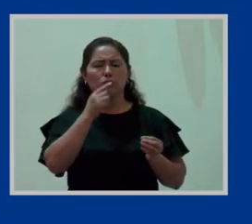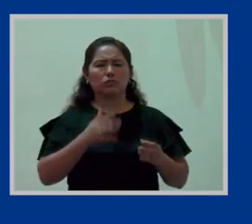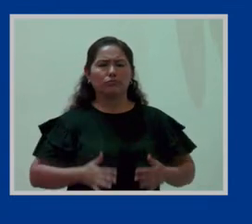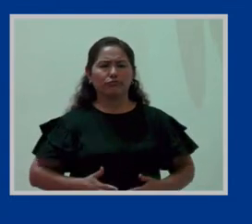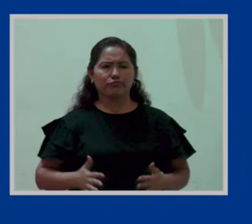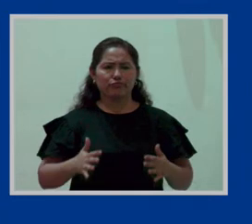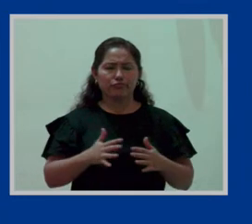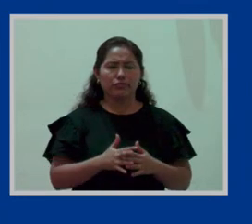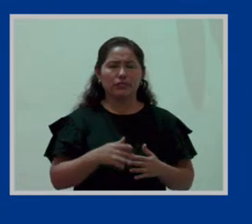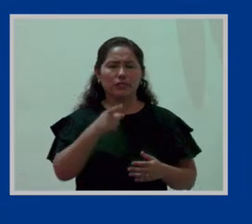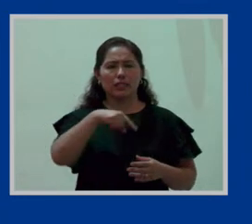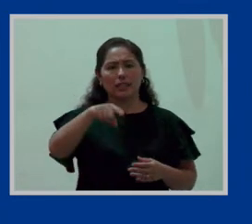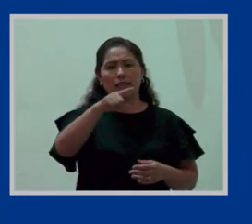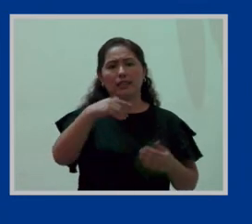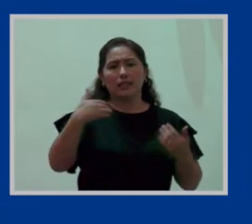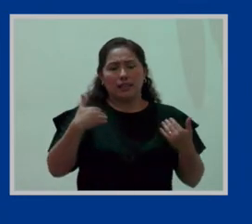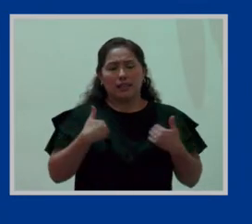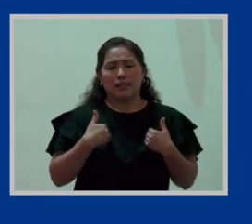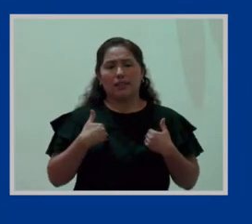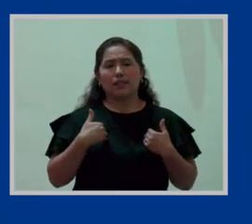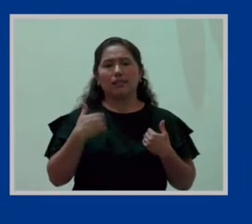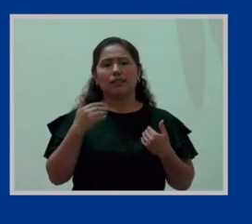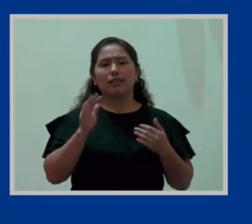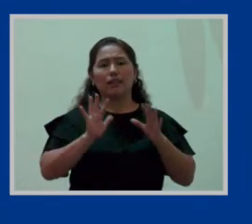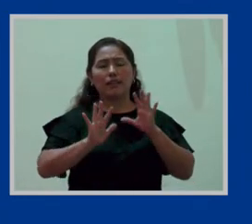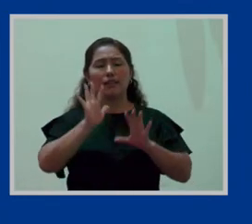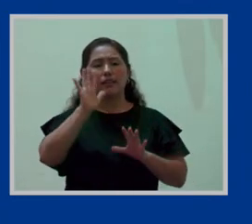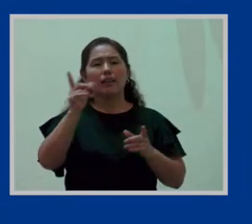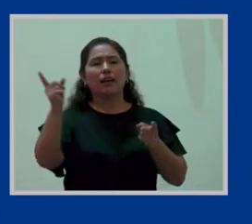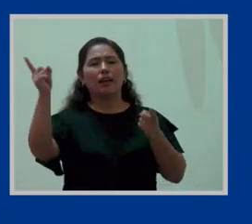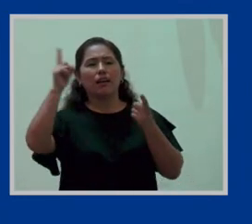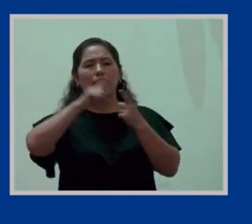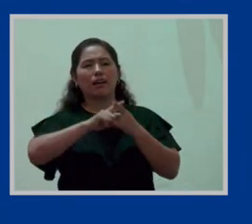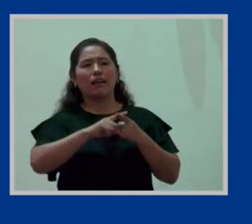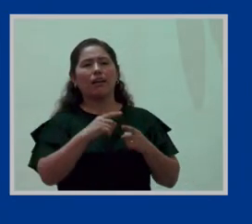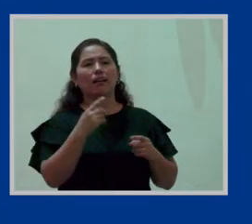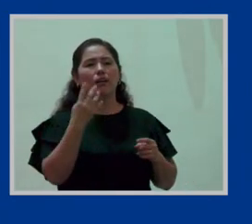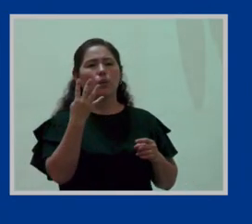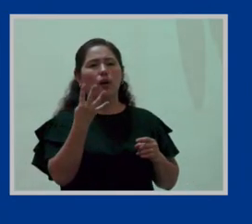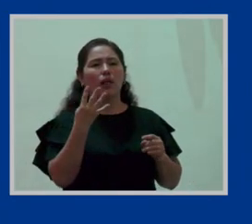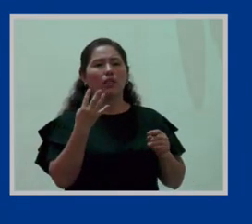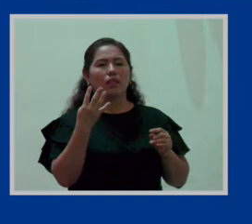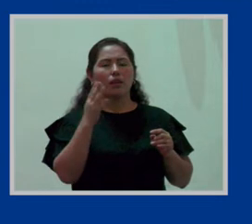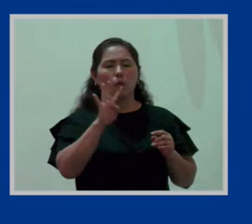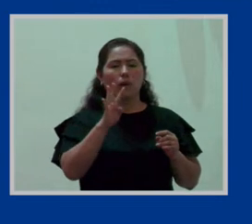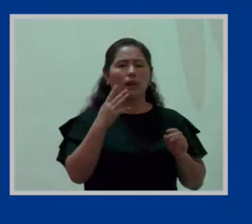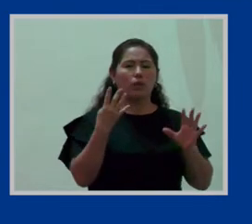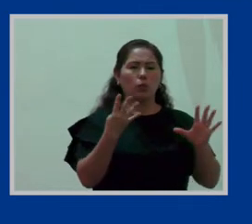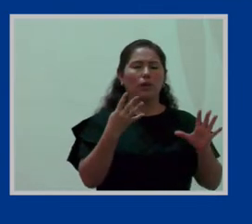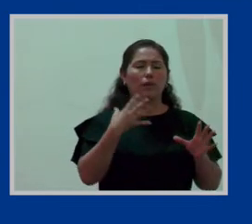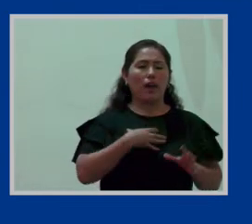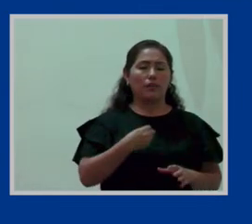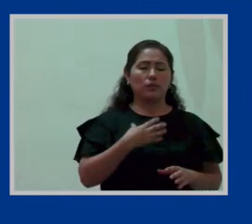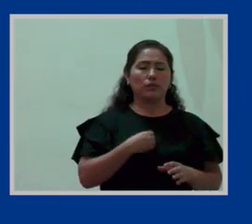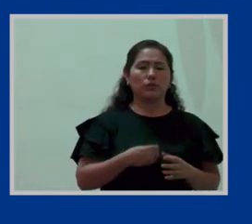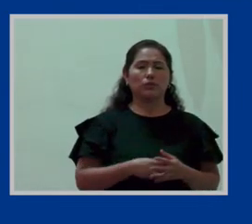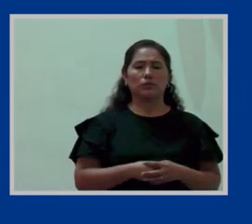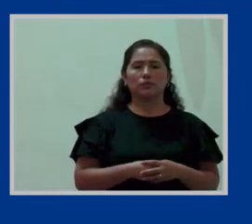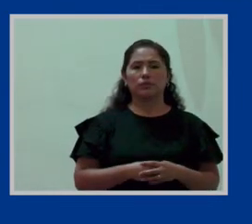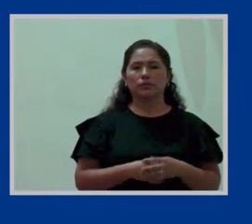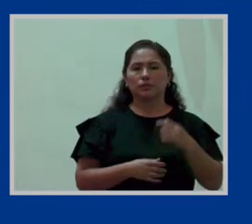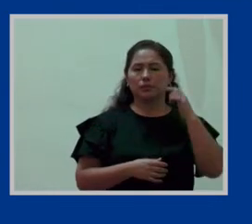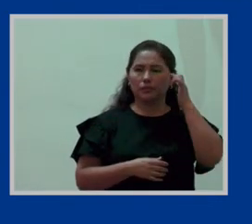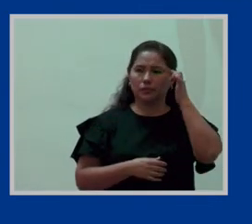aquellas que van de los 15 hasta los 49 años. Oye usted, y si es que